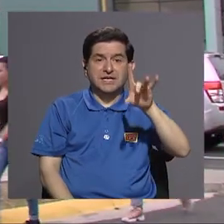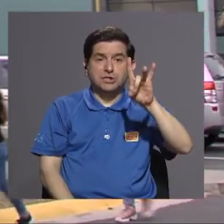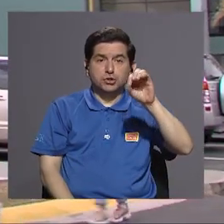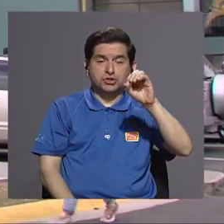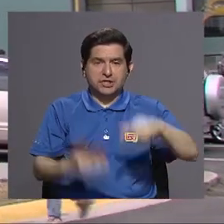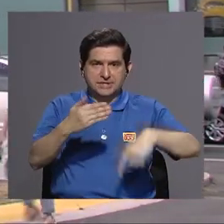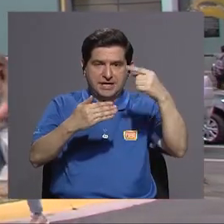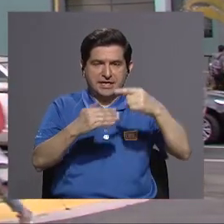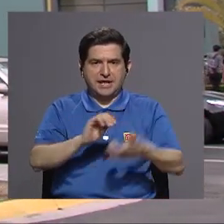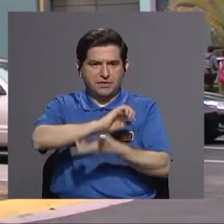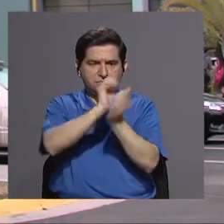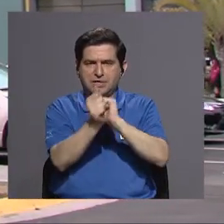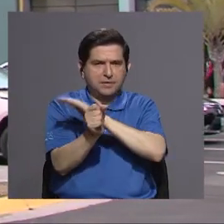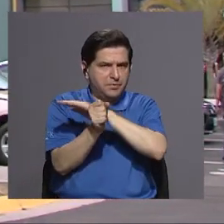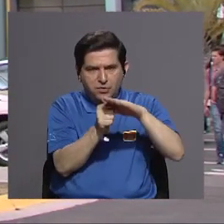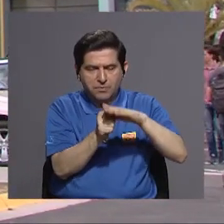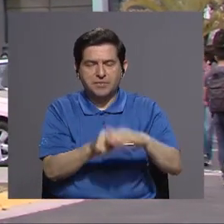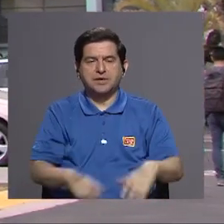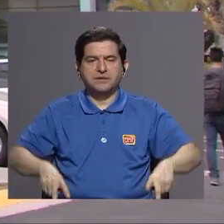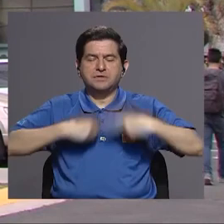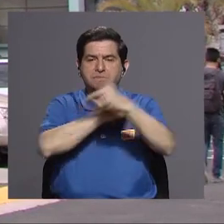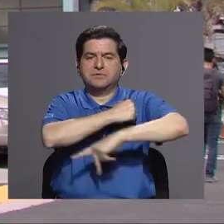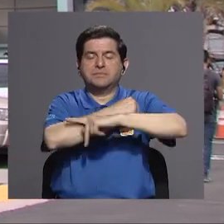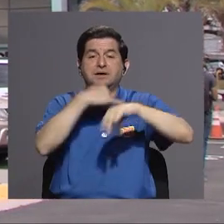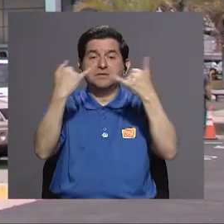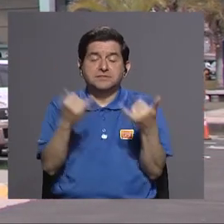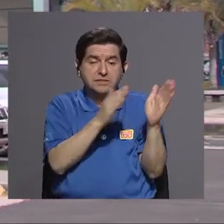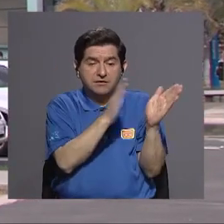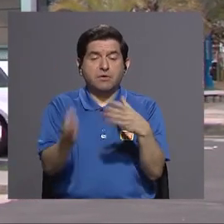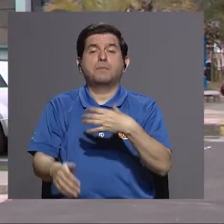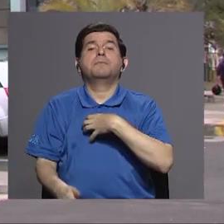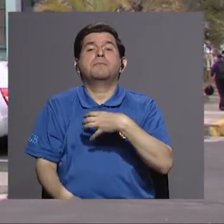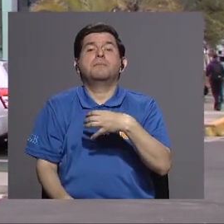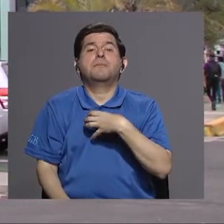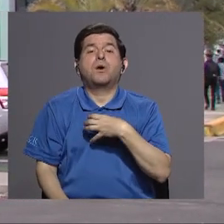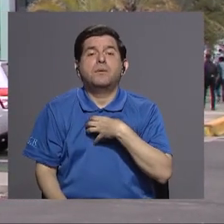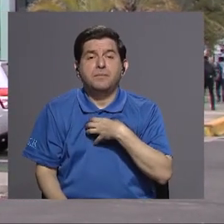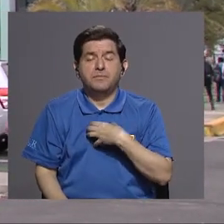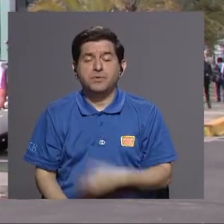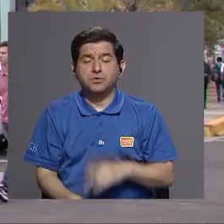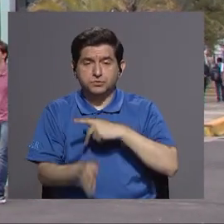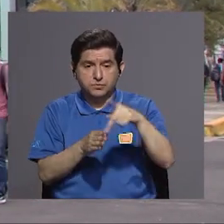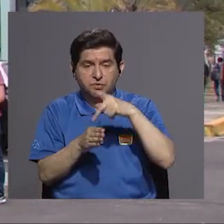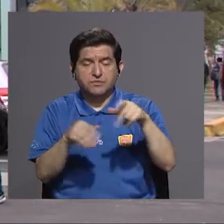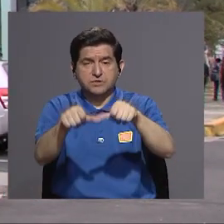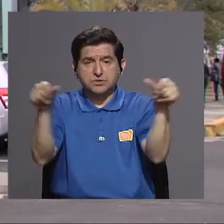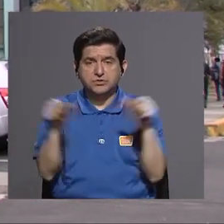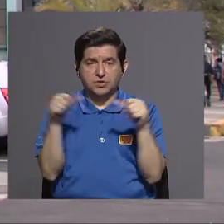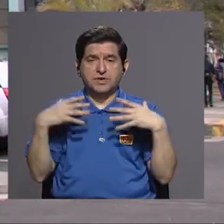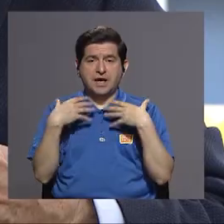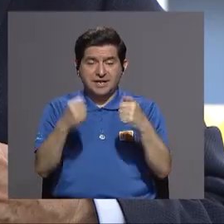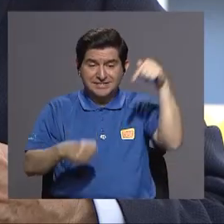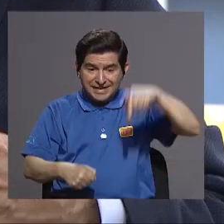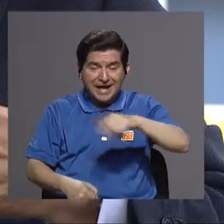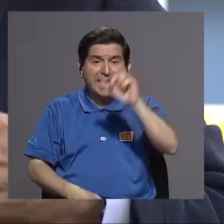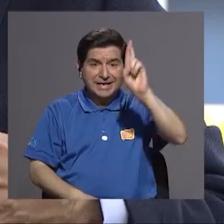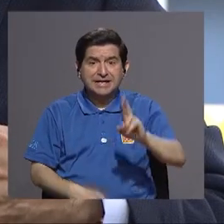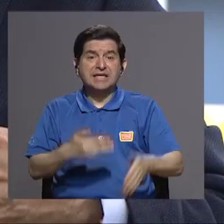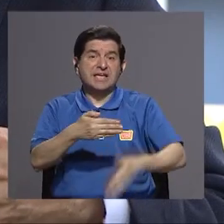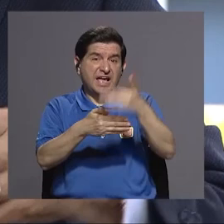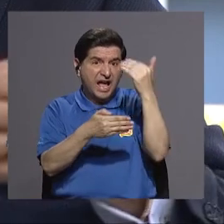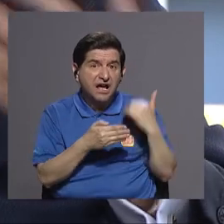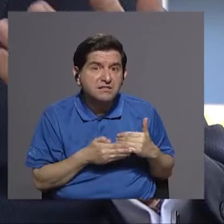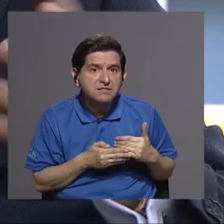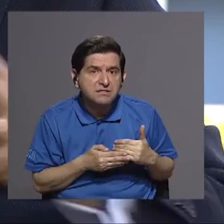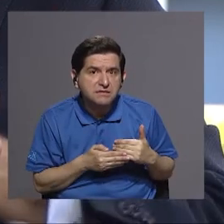el para la vida del país verdad porque ya estaba formando los propios profesionales de salud en costa rica antes